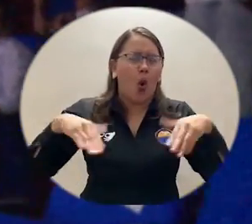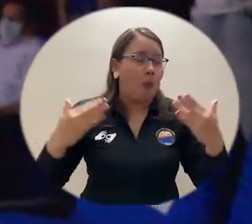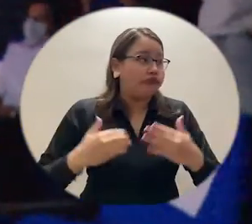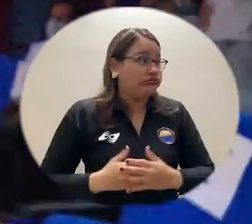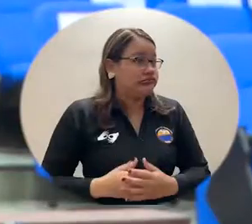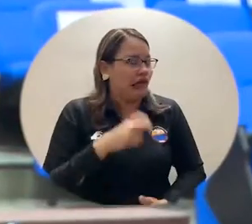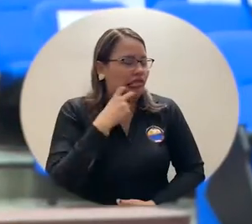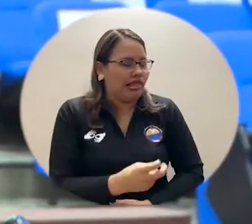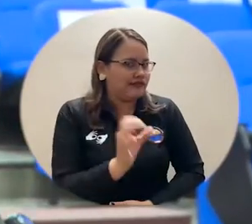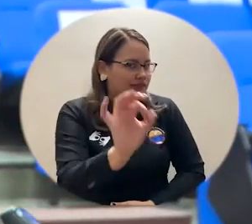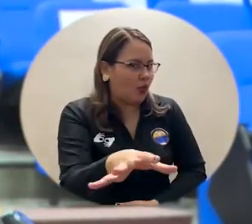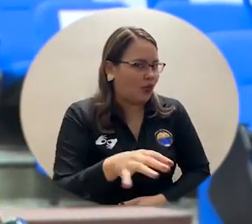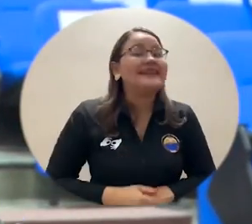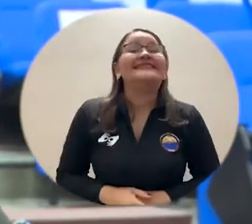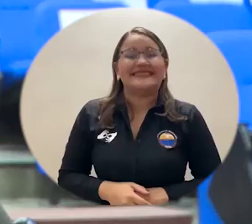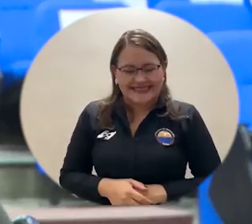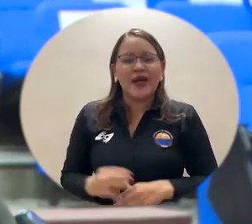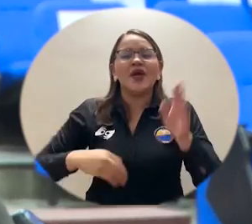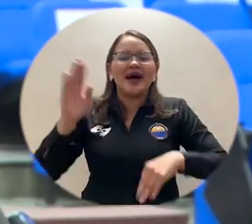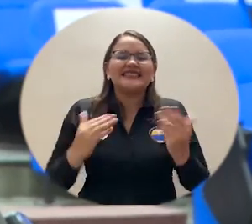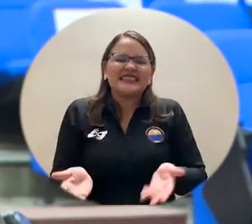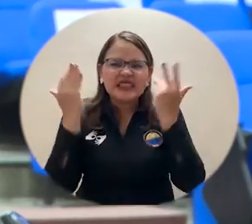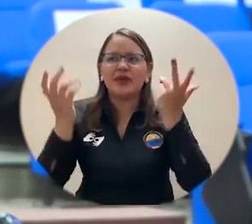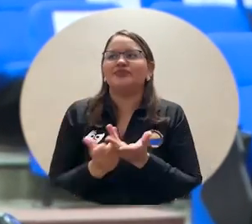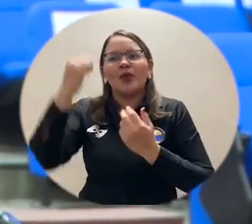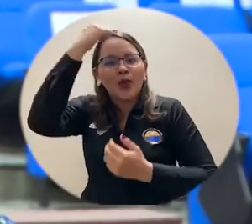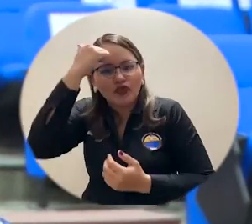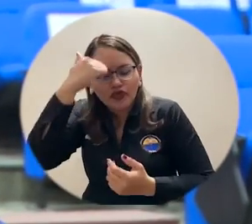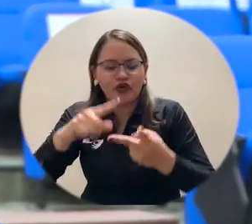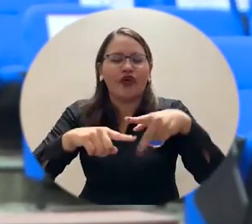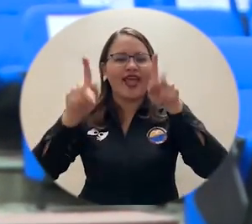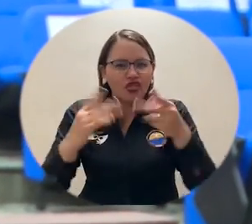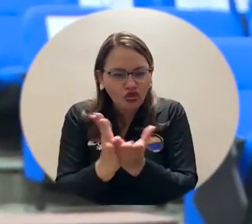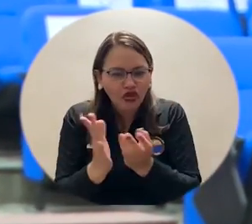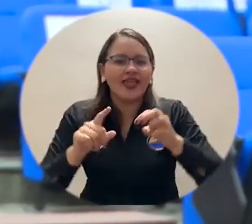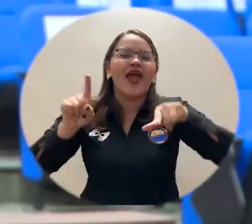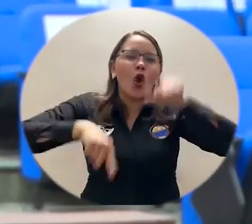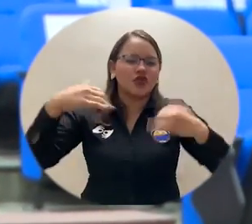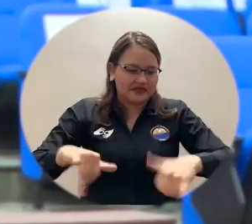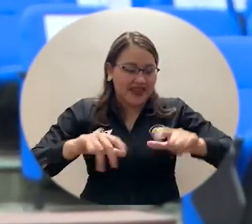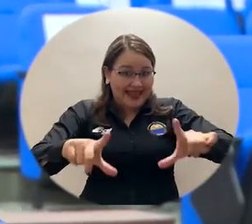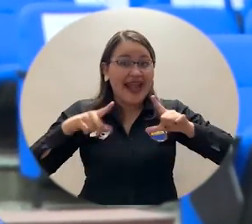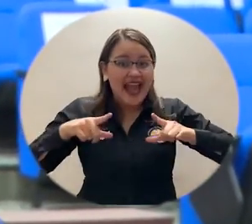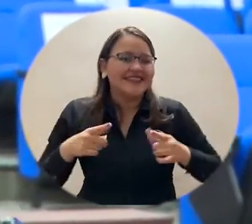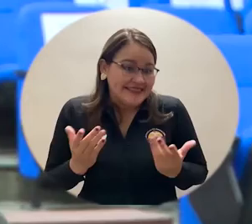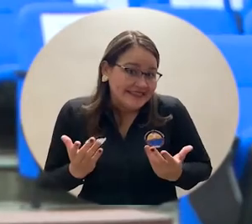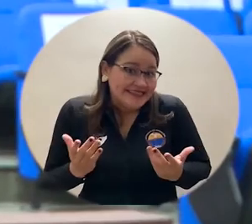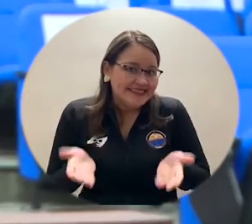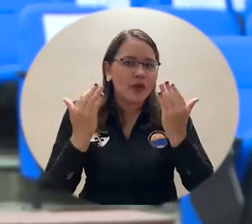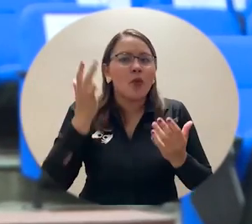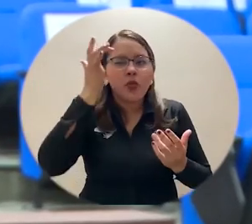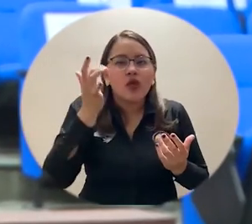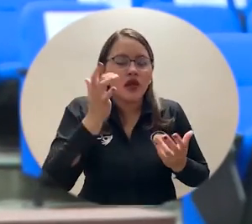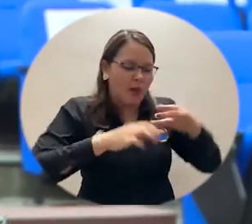mucho la posibilidad que los docentes, estudiantes y egresados tengan un espacio donde lanzar esas obras audiovisuales, esos procesos investigativos que